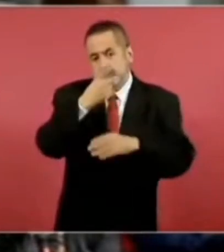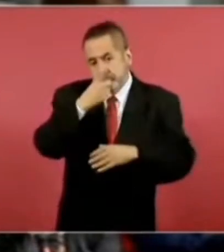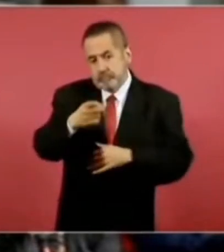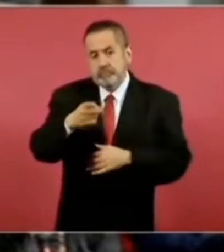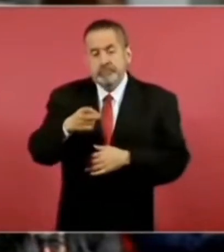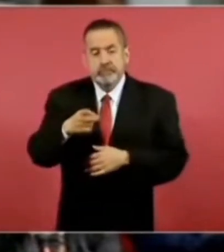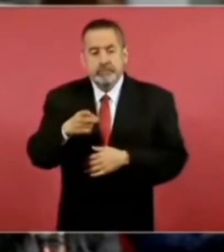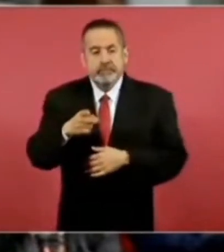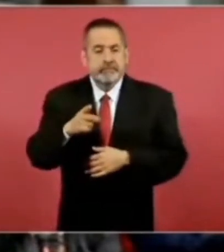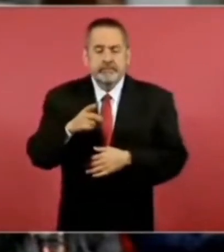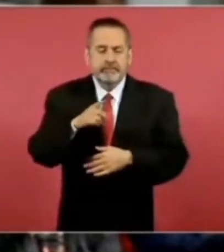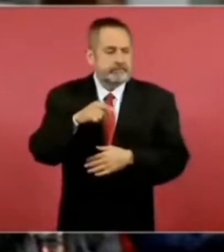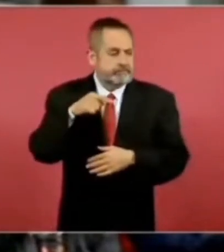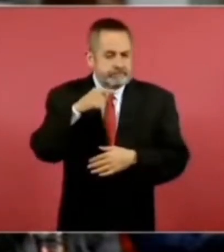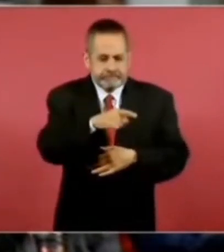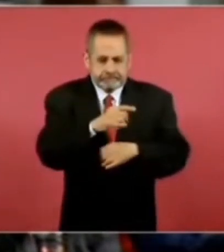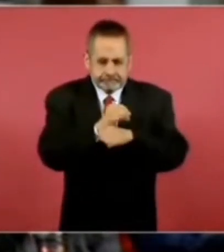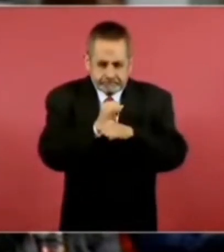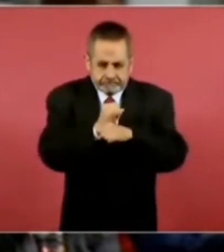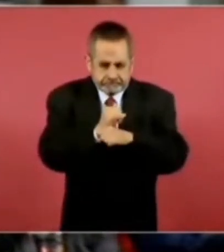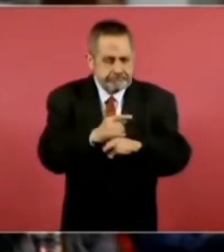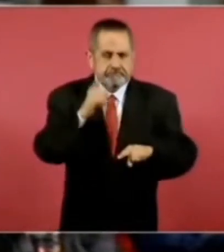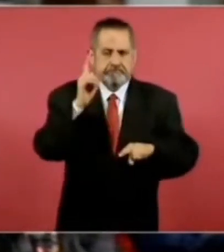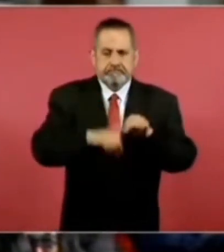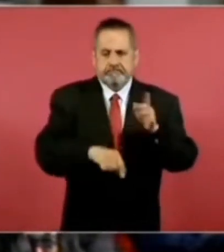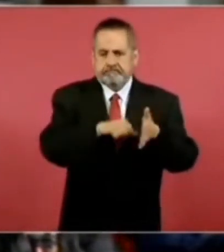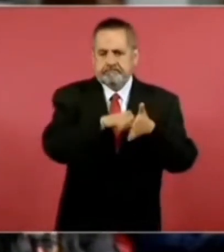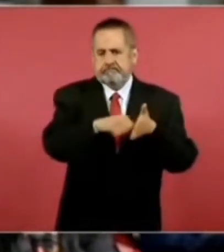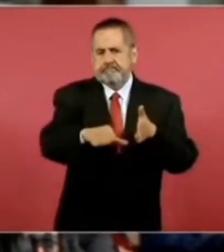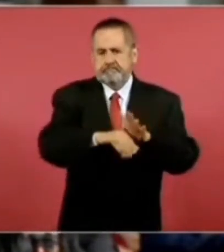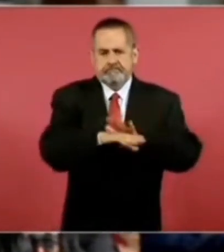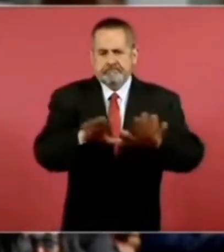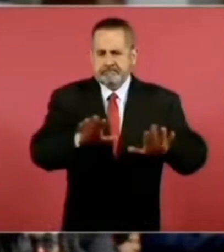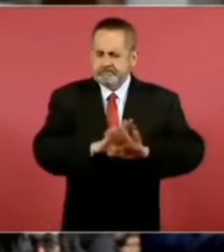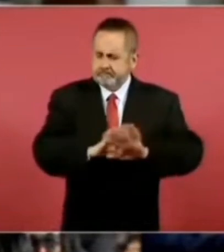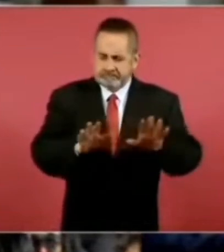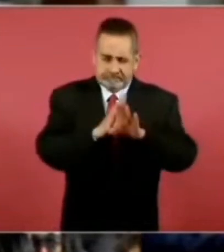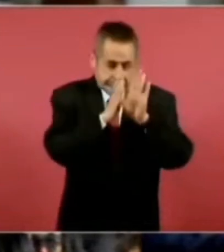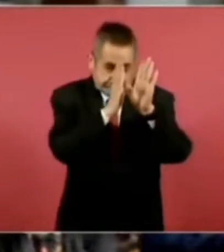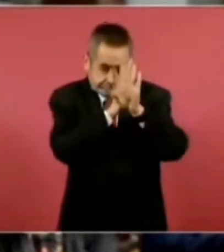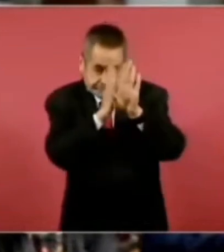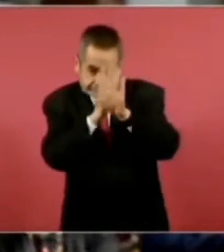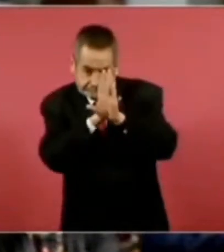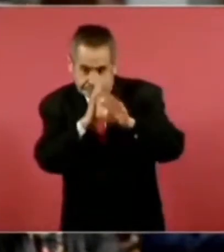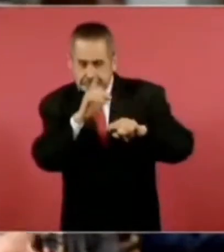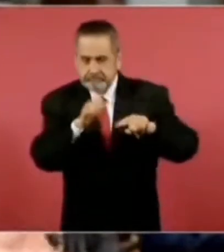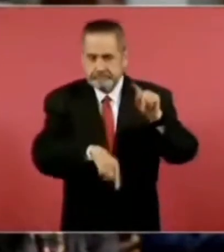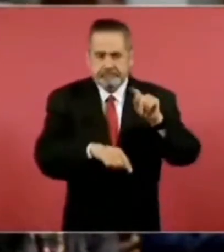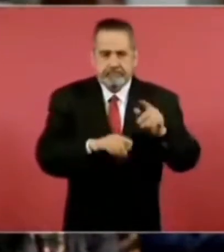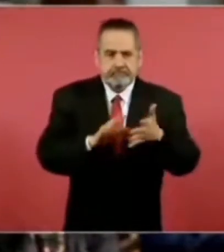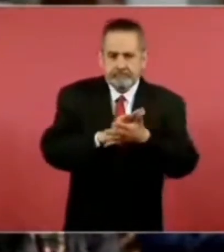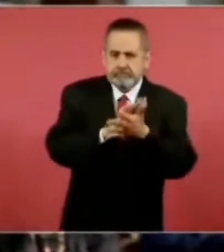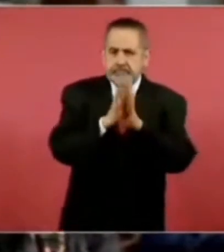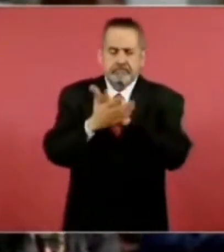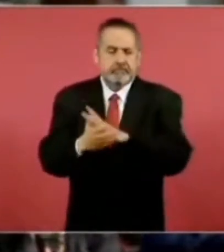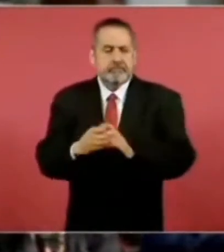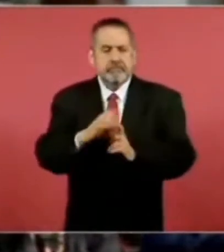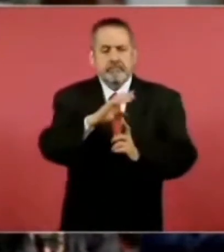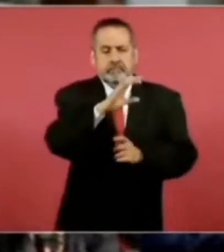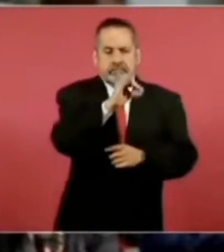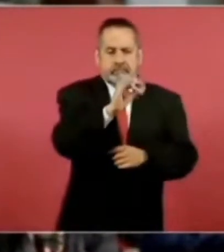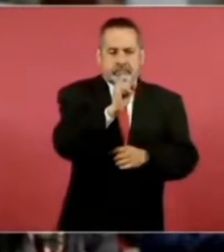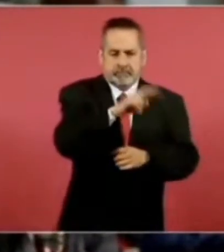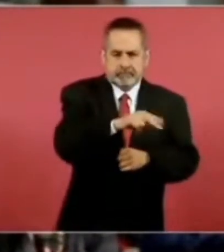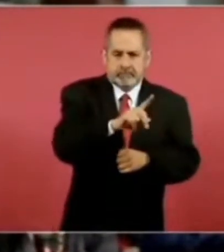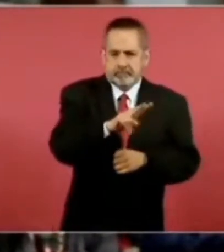iba a anular de cajón todas las acciones de espionaje, sino que serían acciones de inteligencia, se da el cambio del CISEN, del CNI, etcétera.